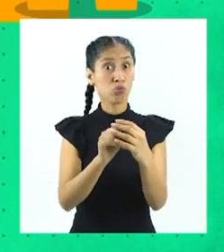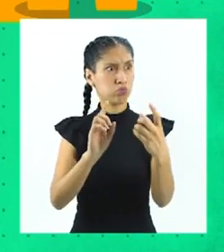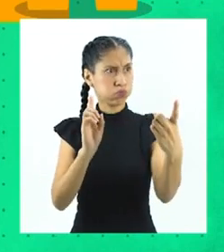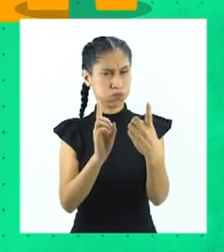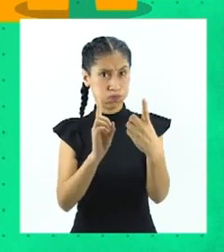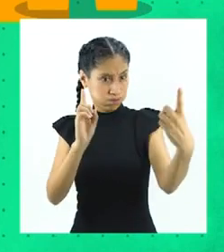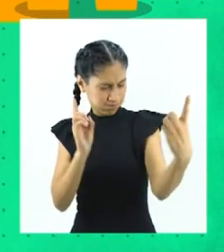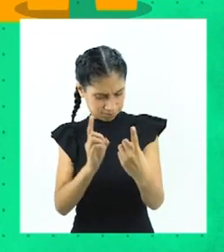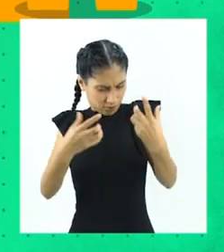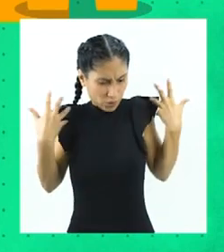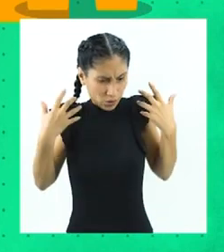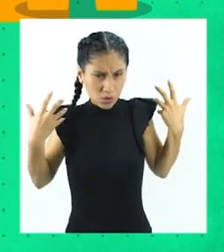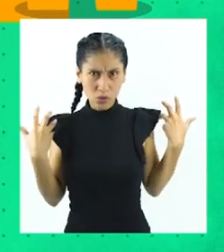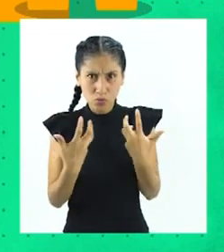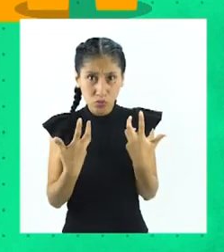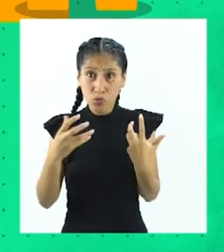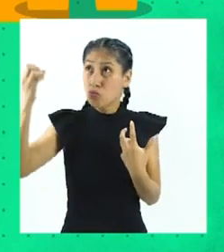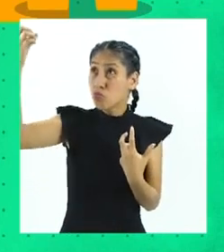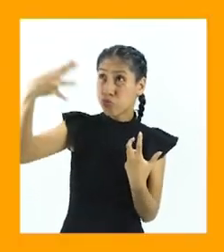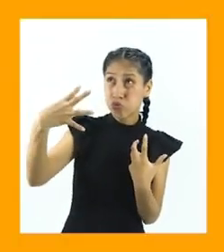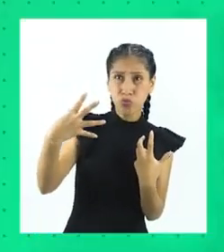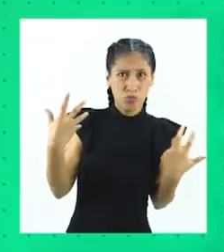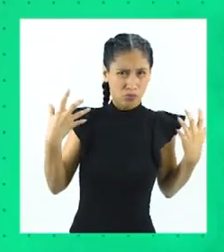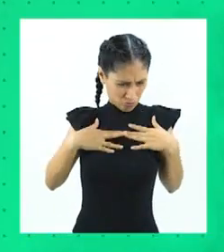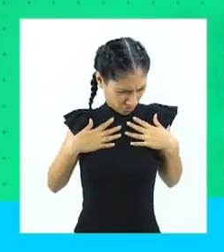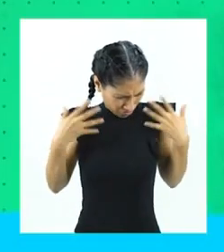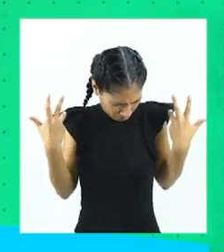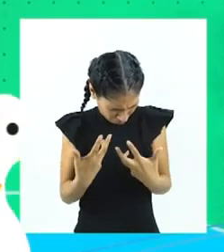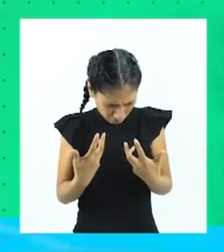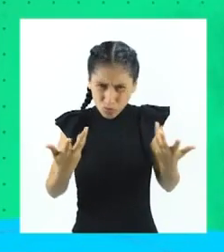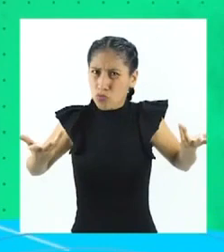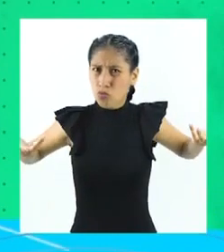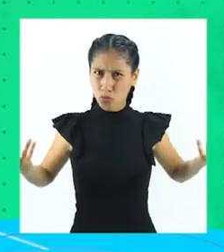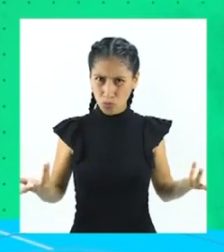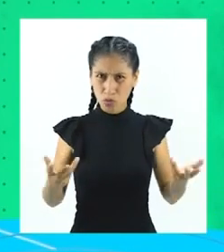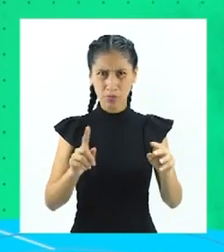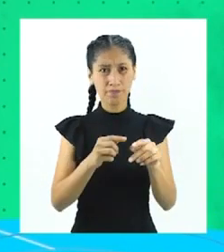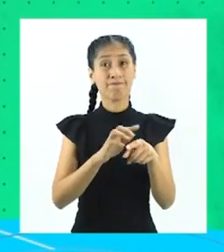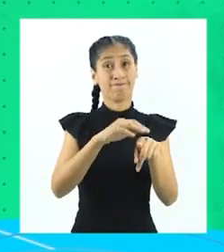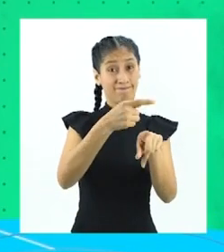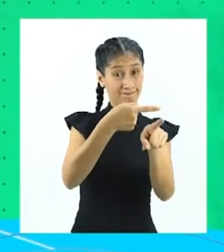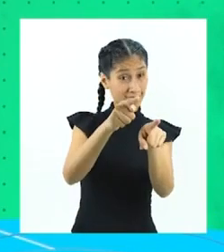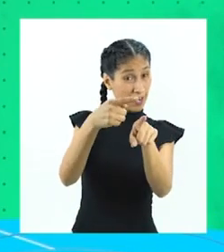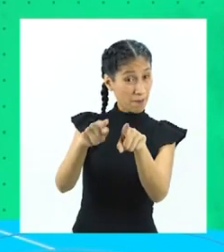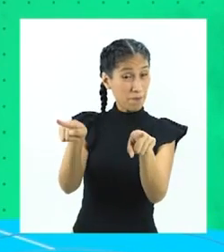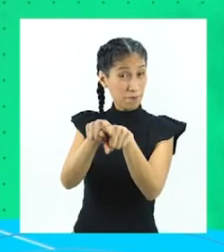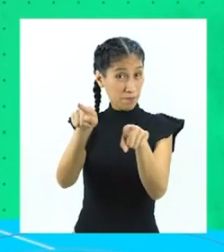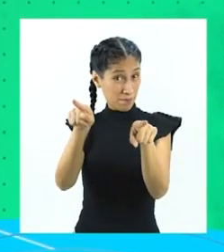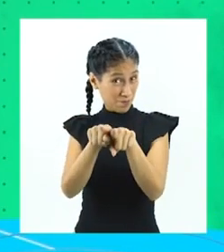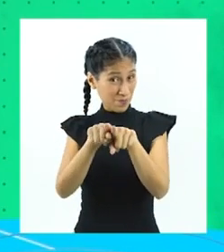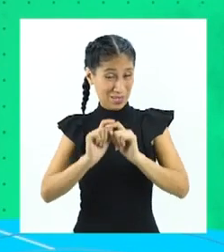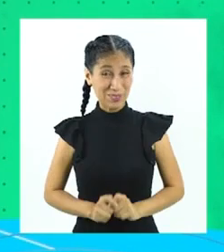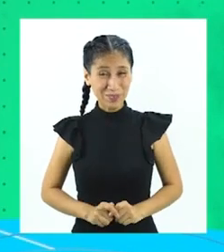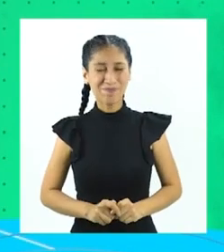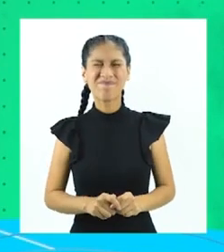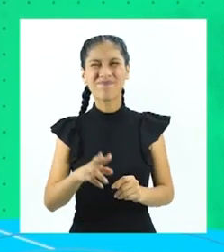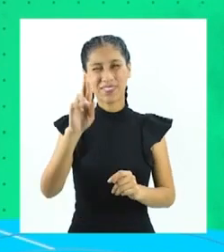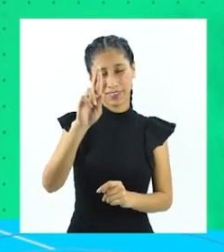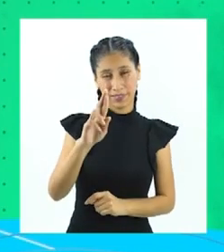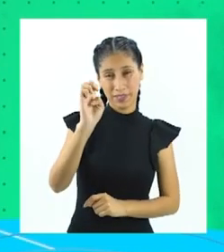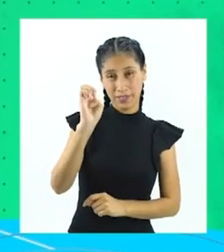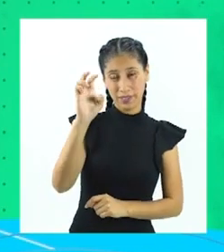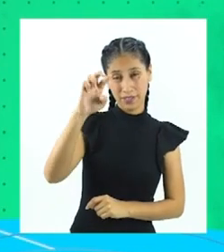de temperatura o la búsqueda de luz. La reproducción está presente en todo ser vivo. Su